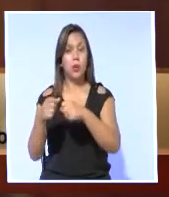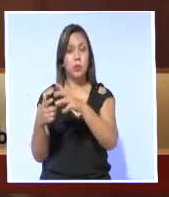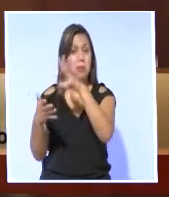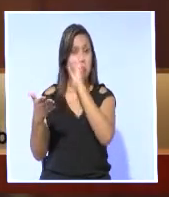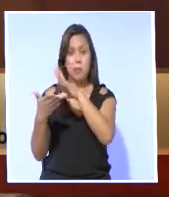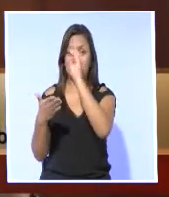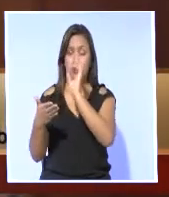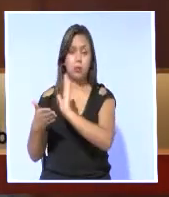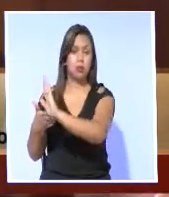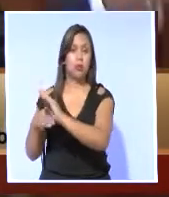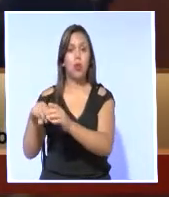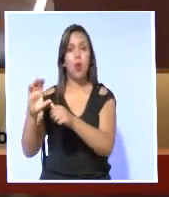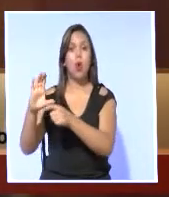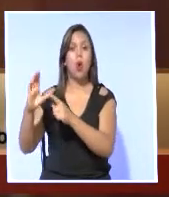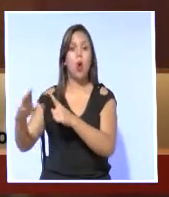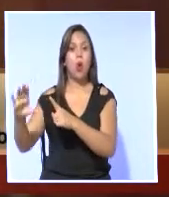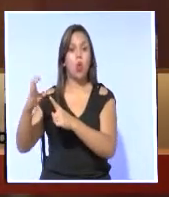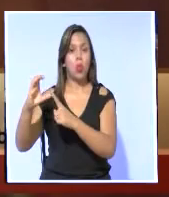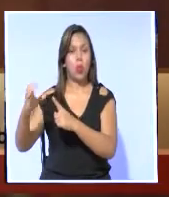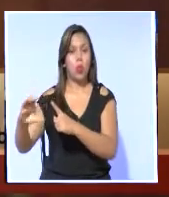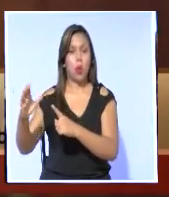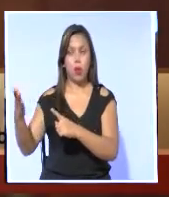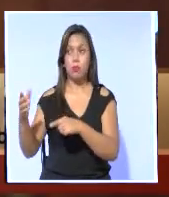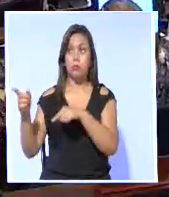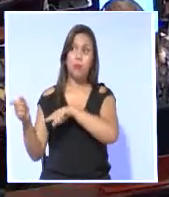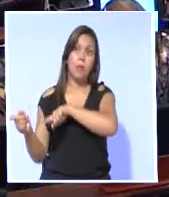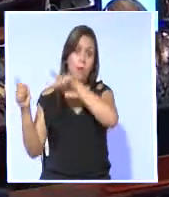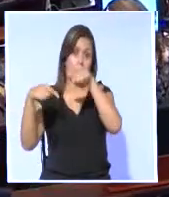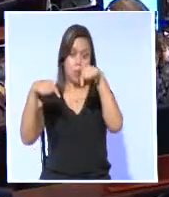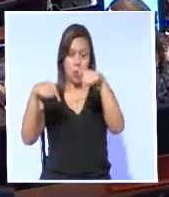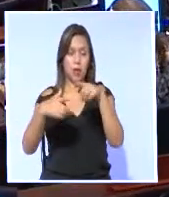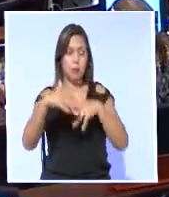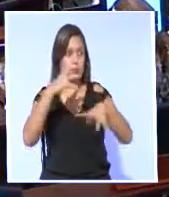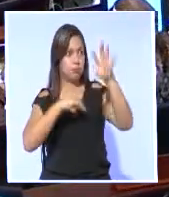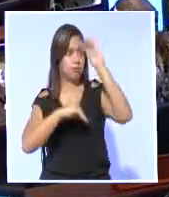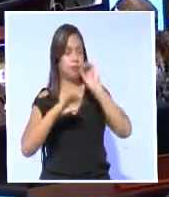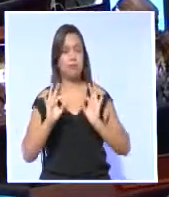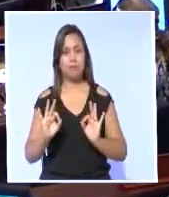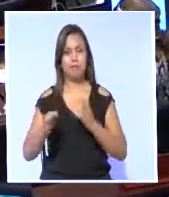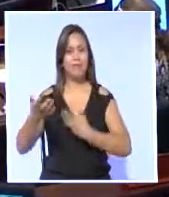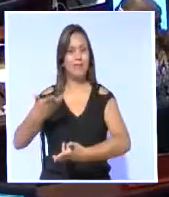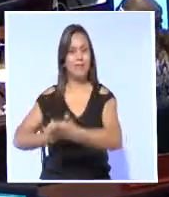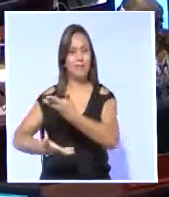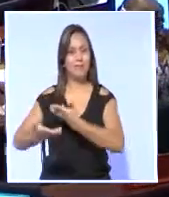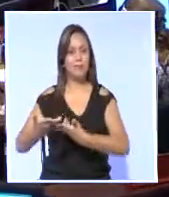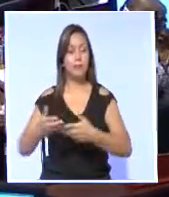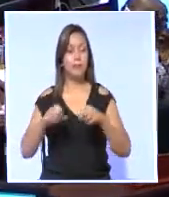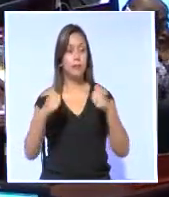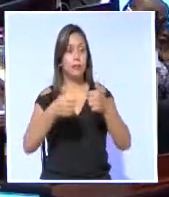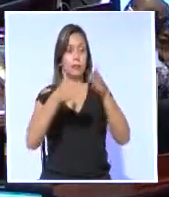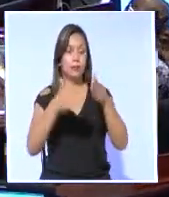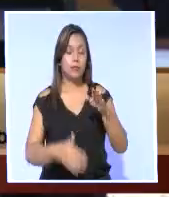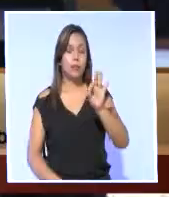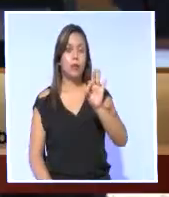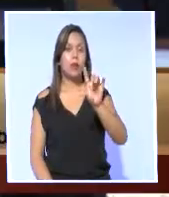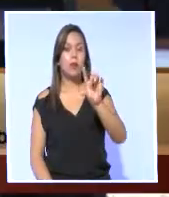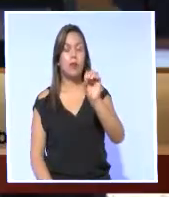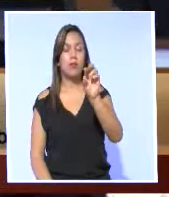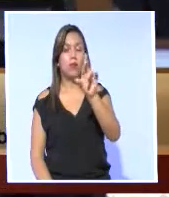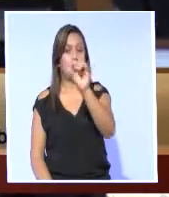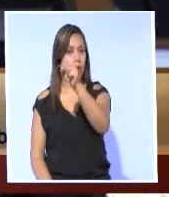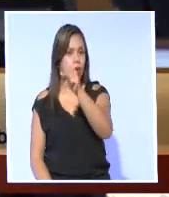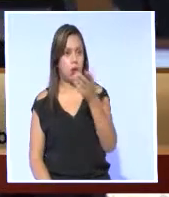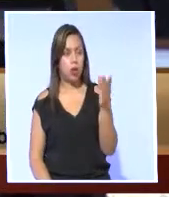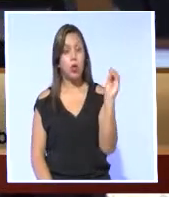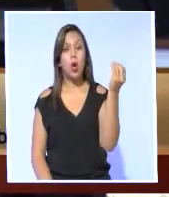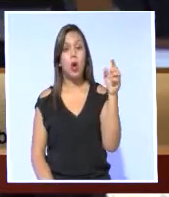otras culturas. Asimismo, jóvenes de Australia pueden venir para acá. Fernando Flores, asambleísta por el movimiento Creo, señaló además que a través de este